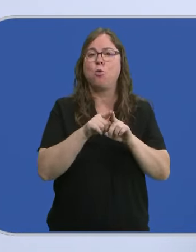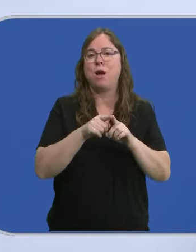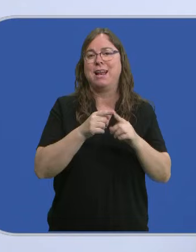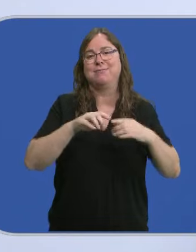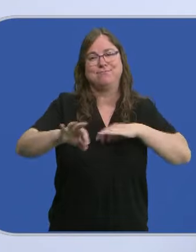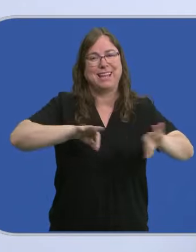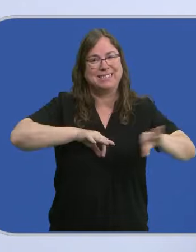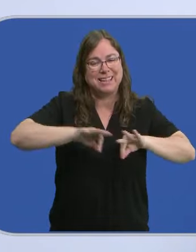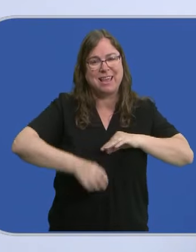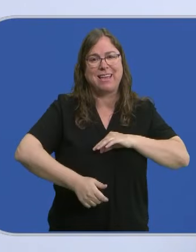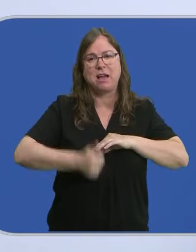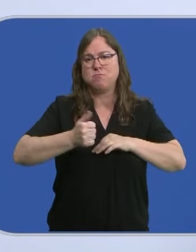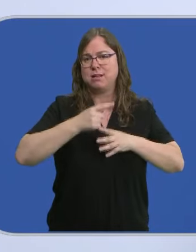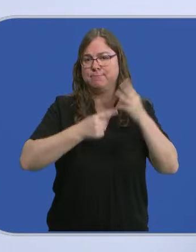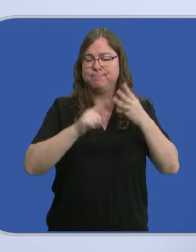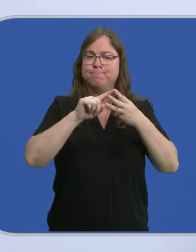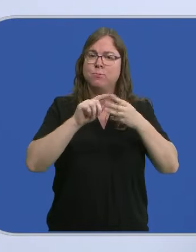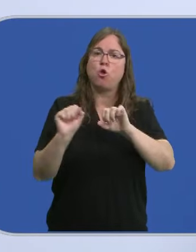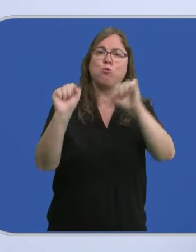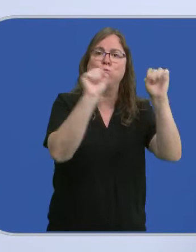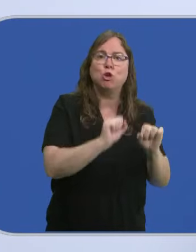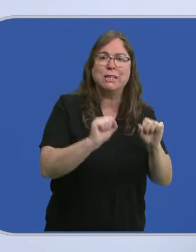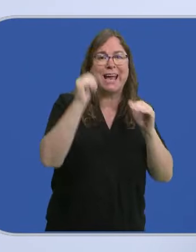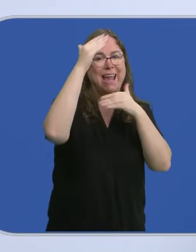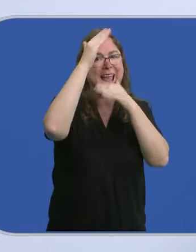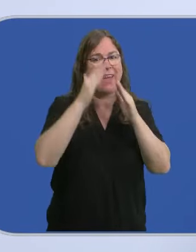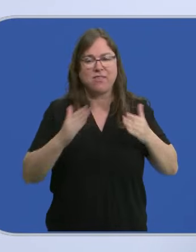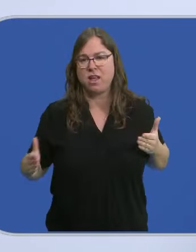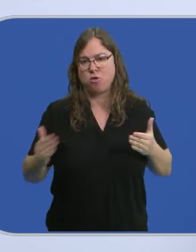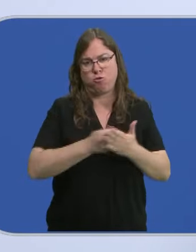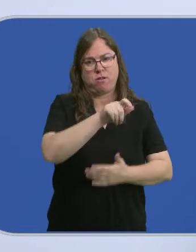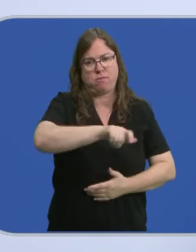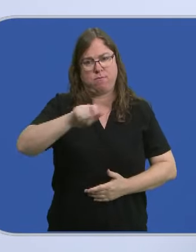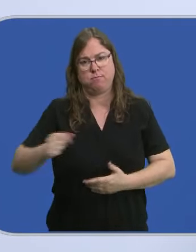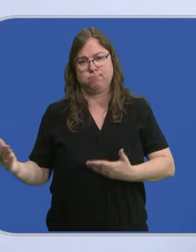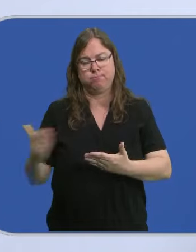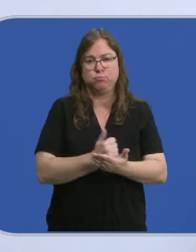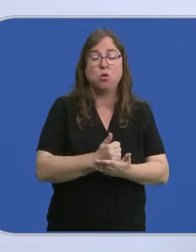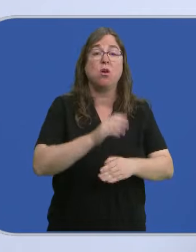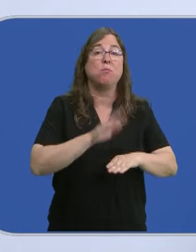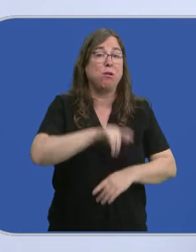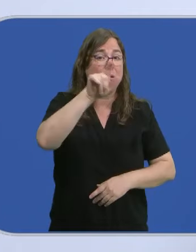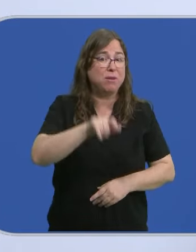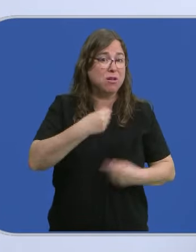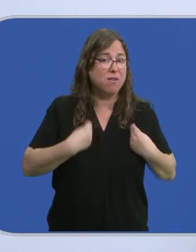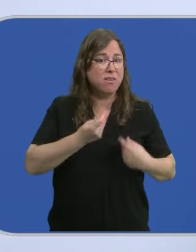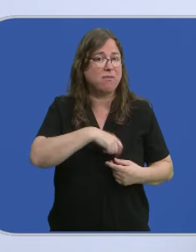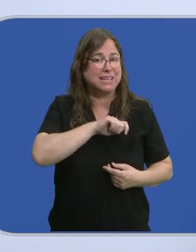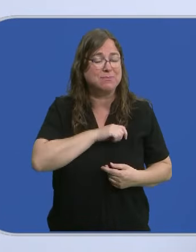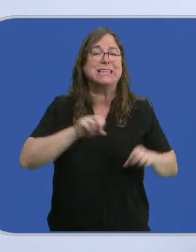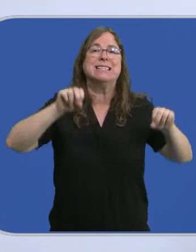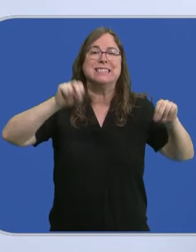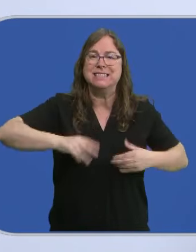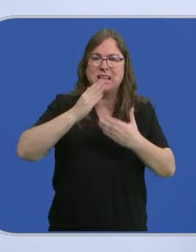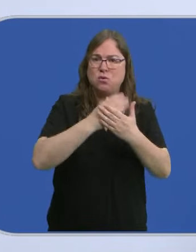estratégicos más importantes el de proteger y atender a todas las personas, ya que ningún español debe quedarse